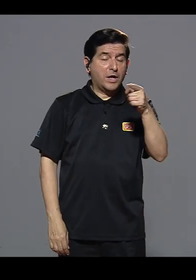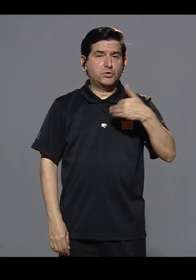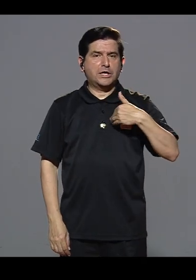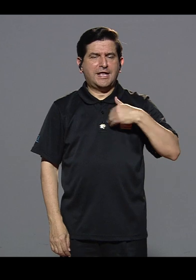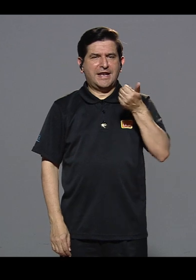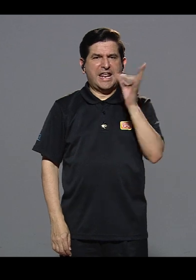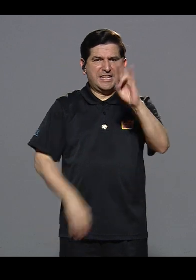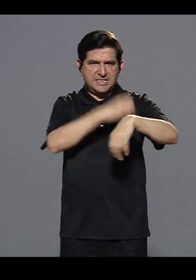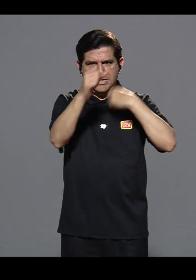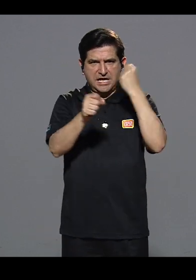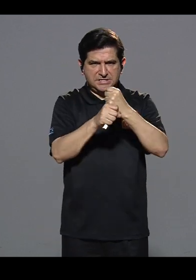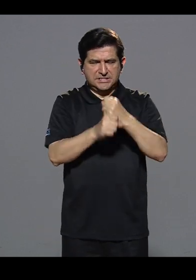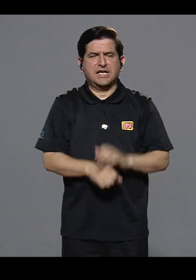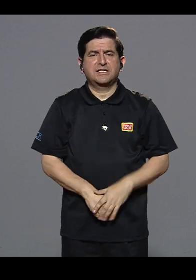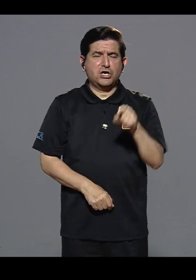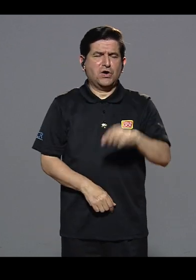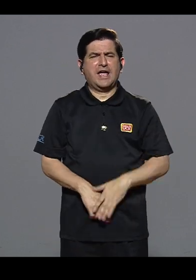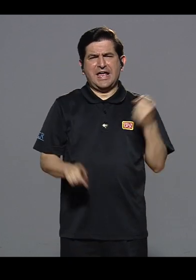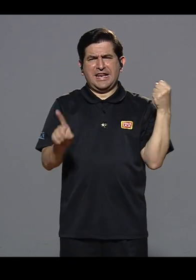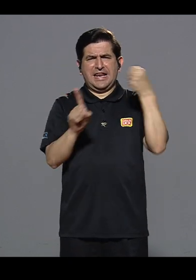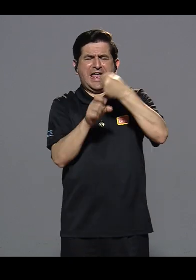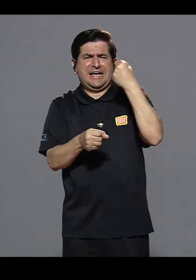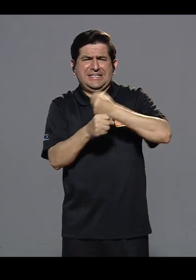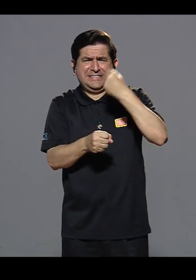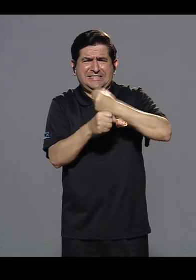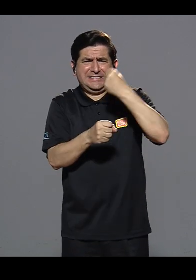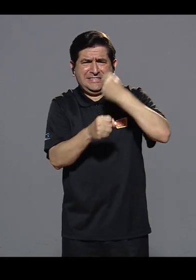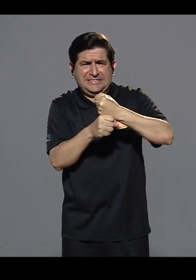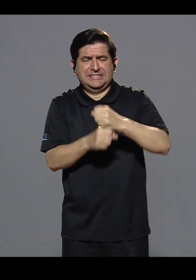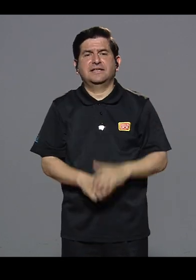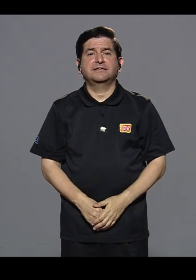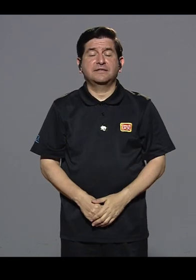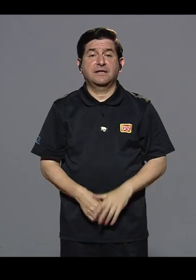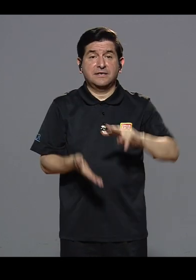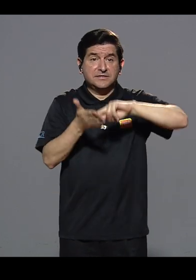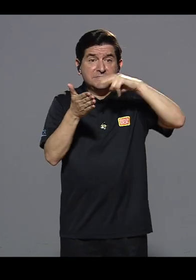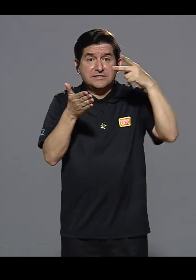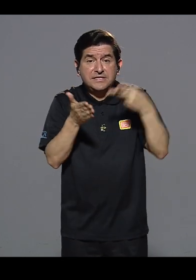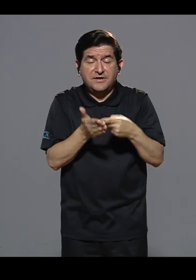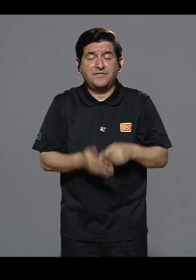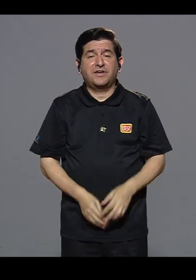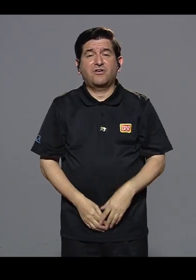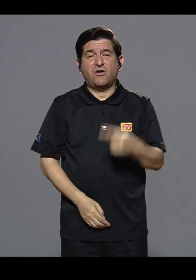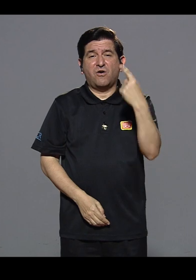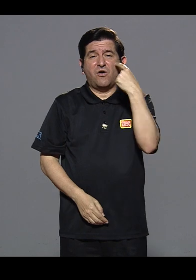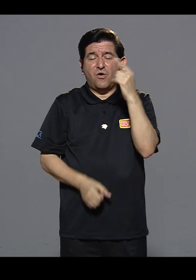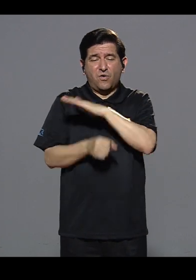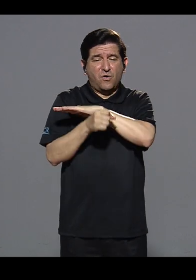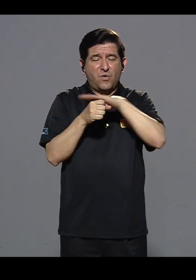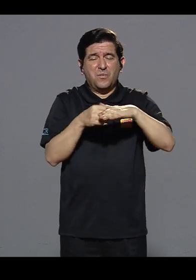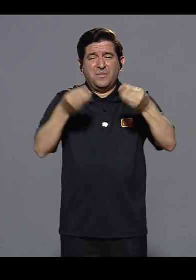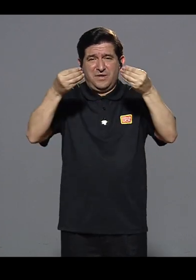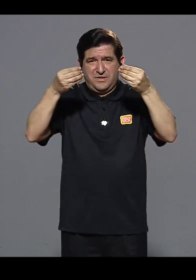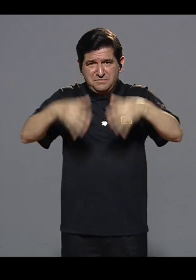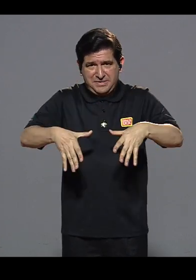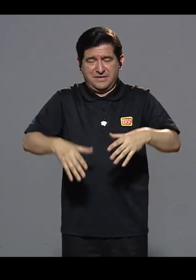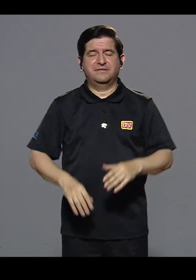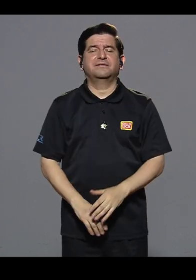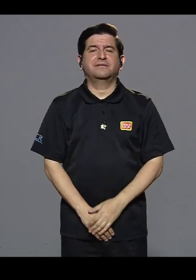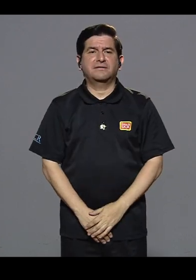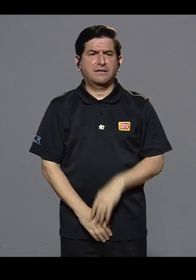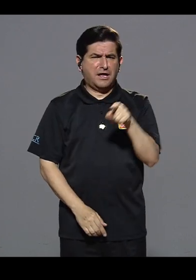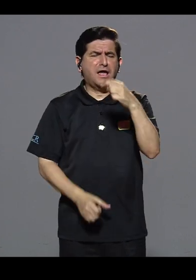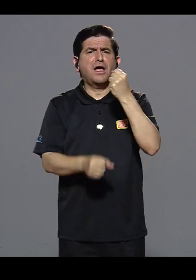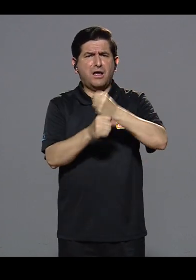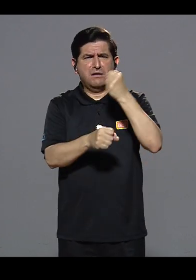Cuando William tenía 17 años, sufrió este accidente laboral que le produjo pues la pérdida total